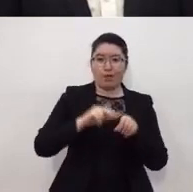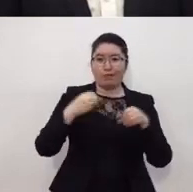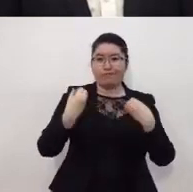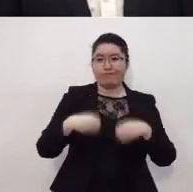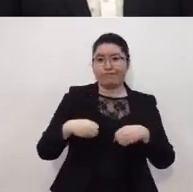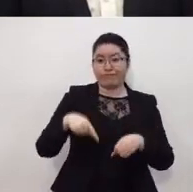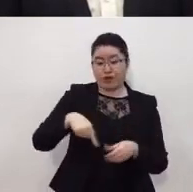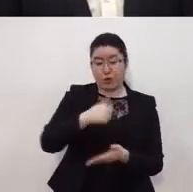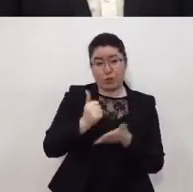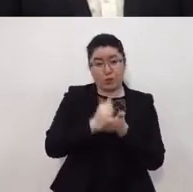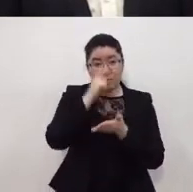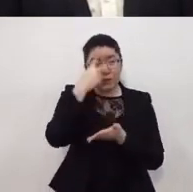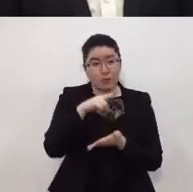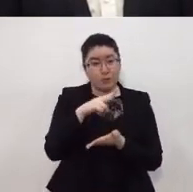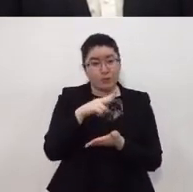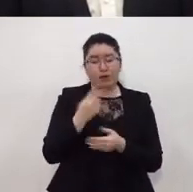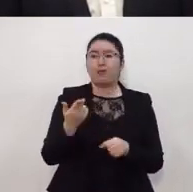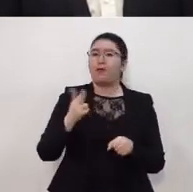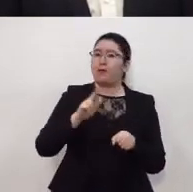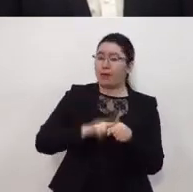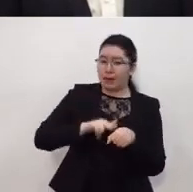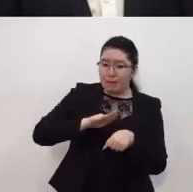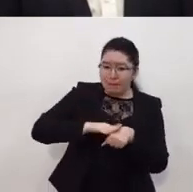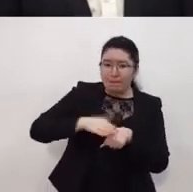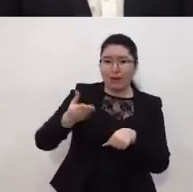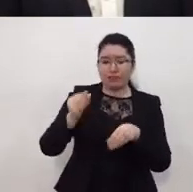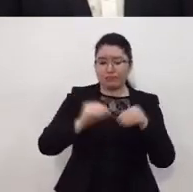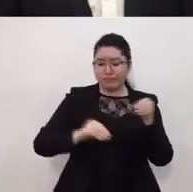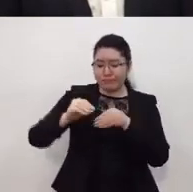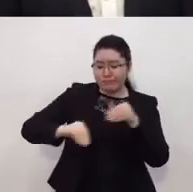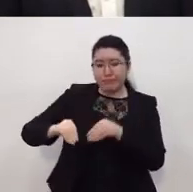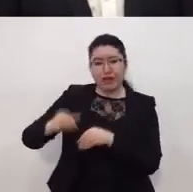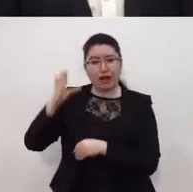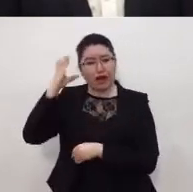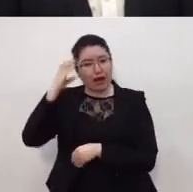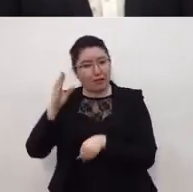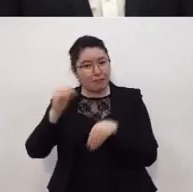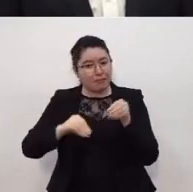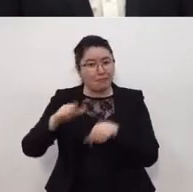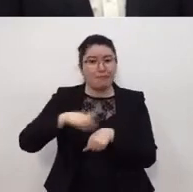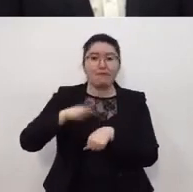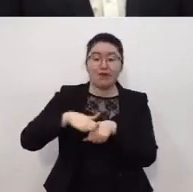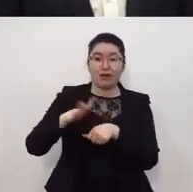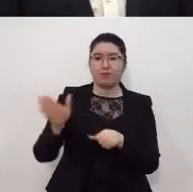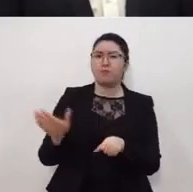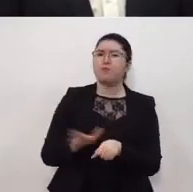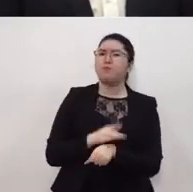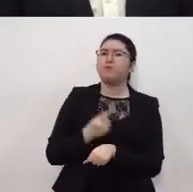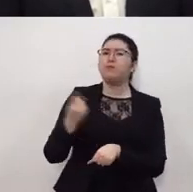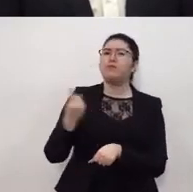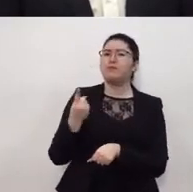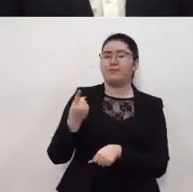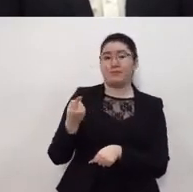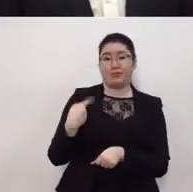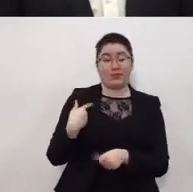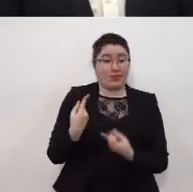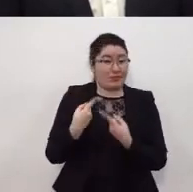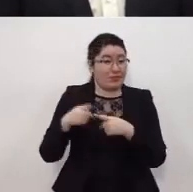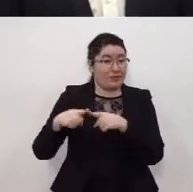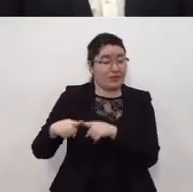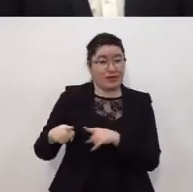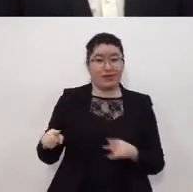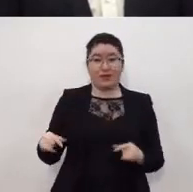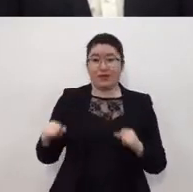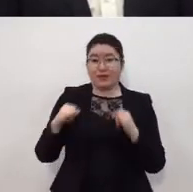va a seguir creciendo la capacidad hospitalaria y eso es gracias a las distintas instituciones del